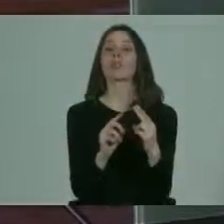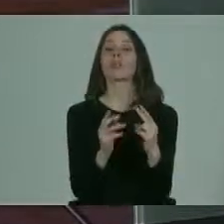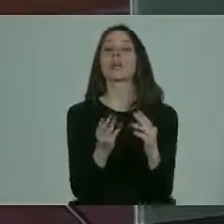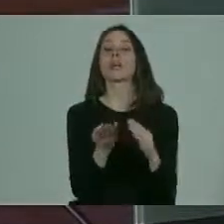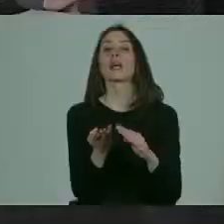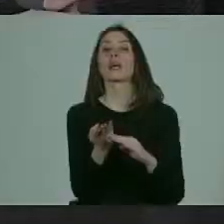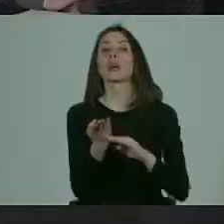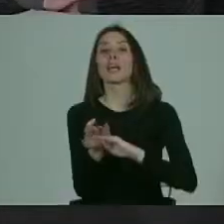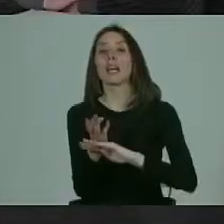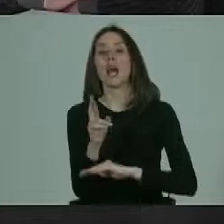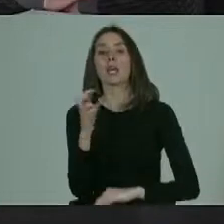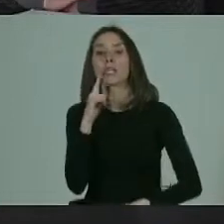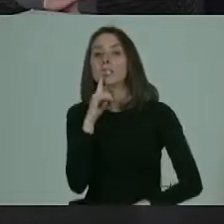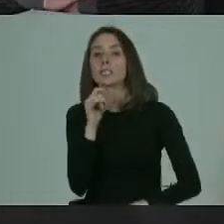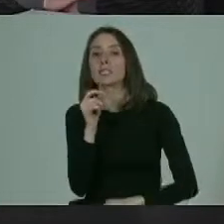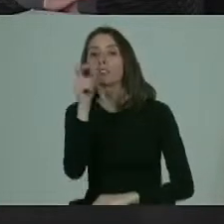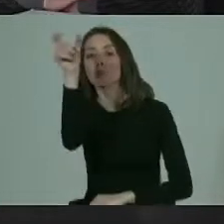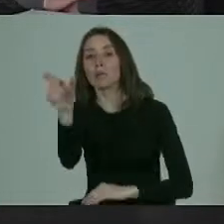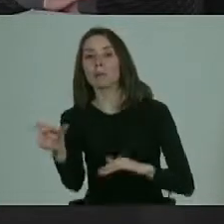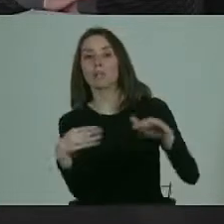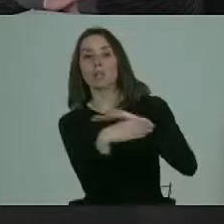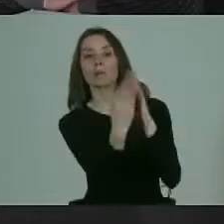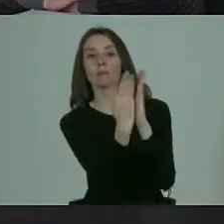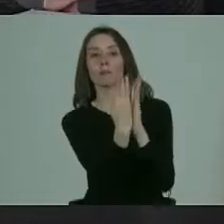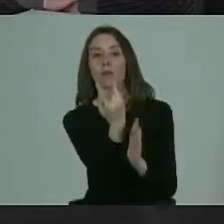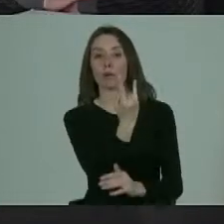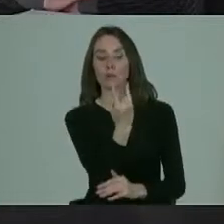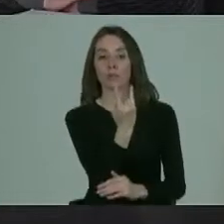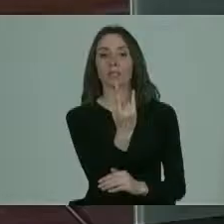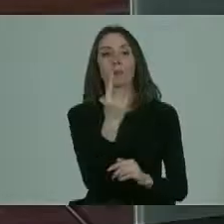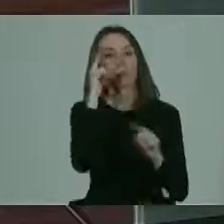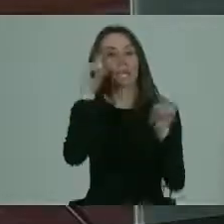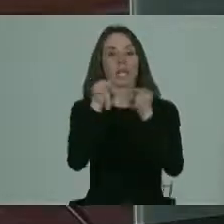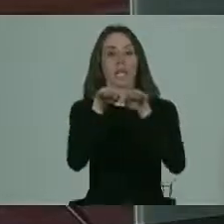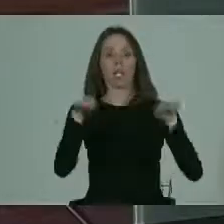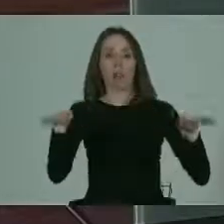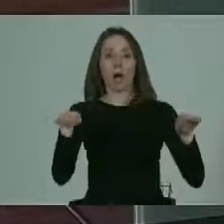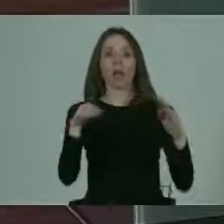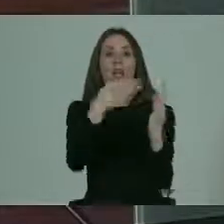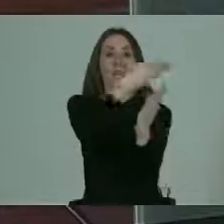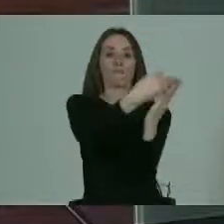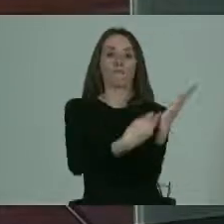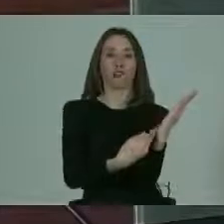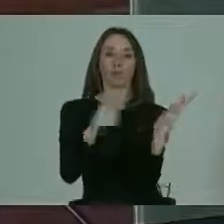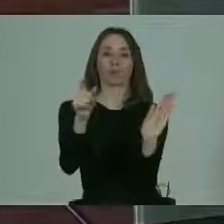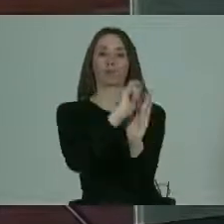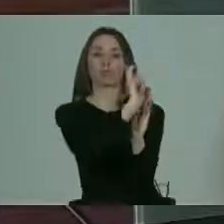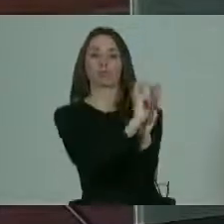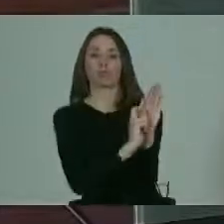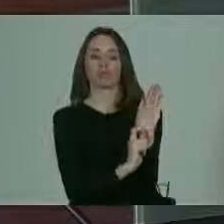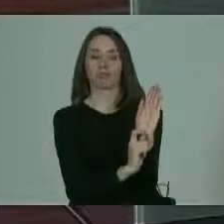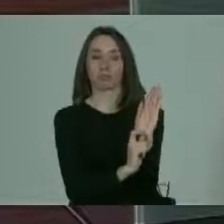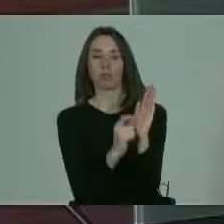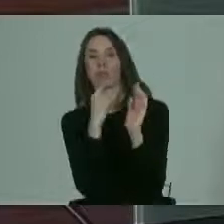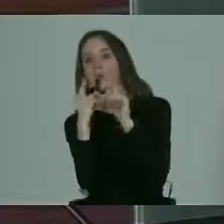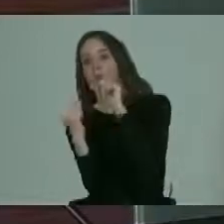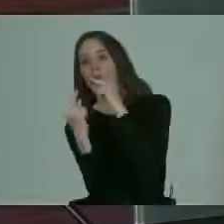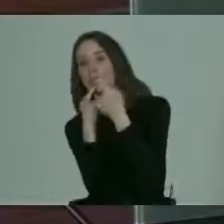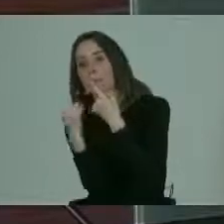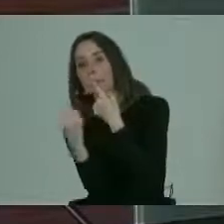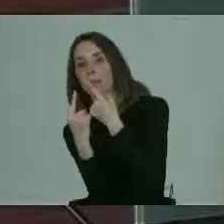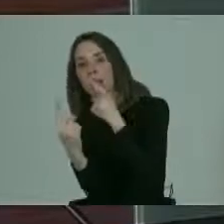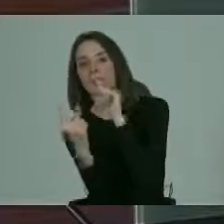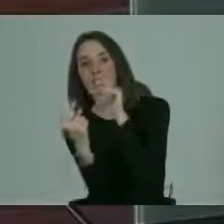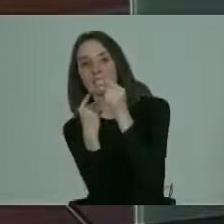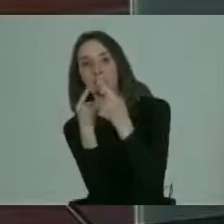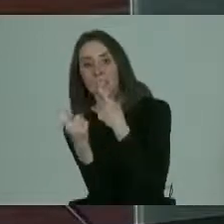requisitos de ingreso a la universidad porque muchas veces uno estandariza por ejemplo tiene un formulario que tienes que llenar o una entrevista que tienes que